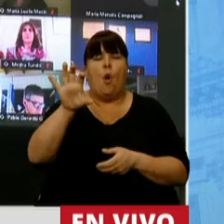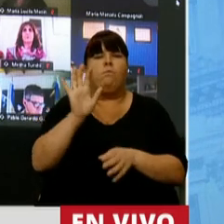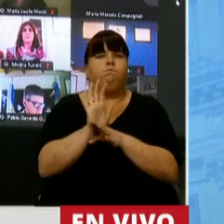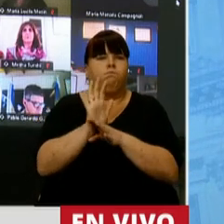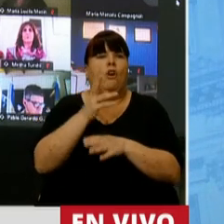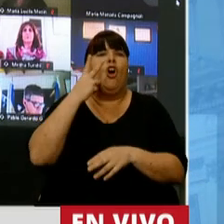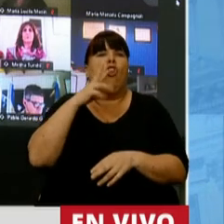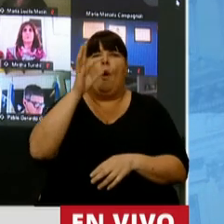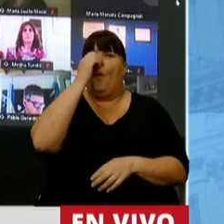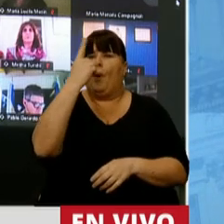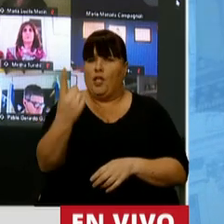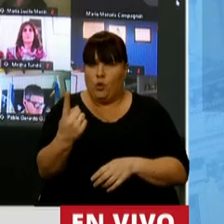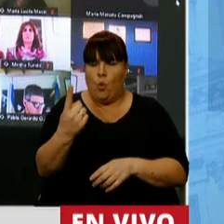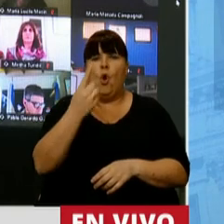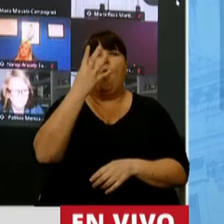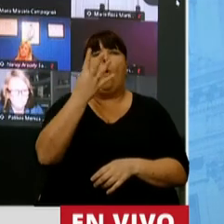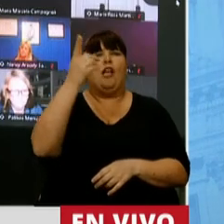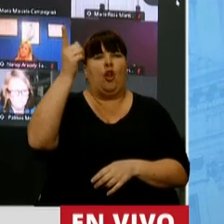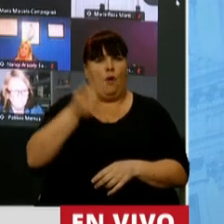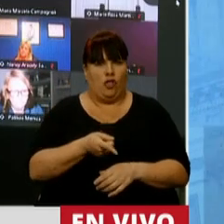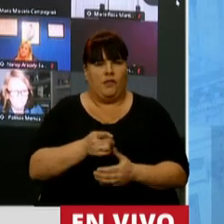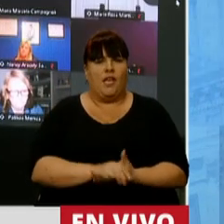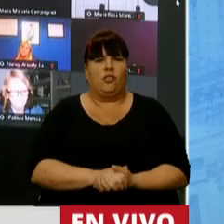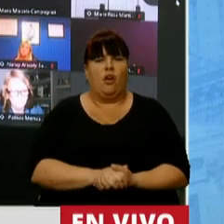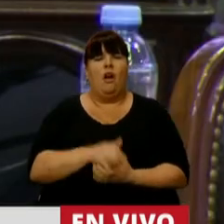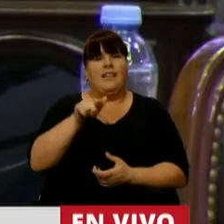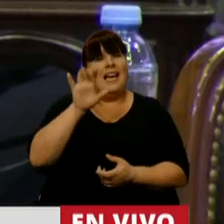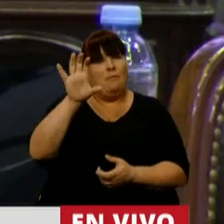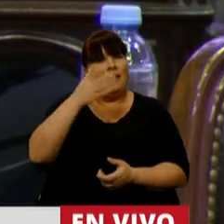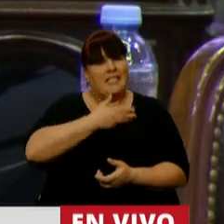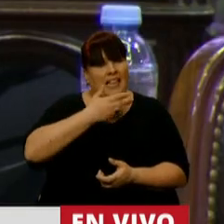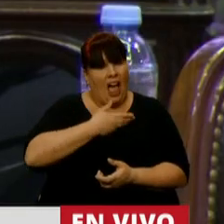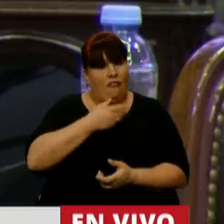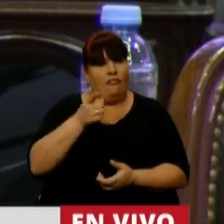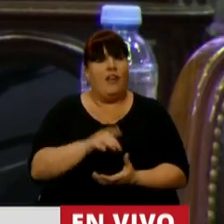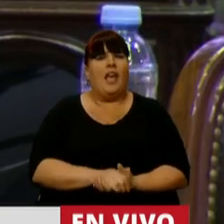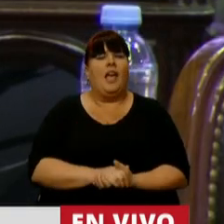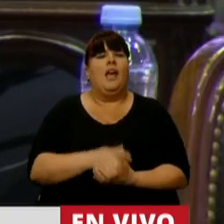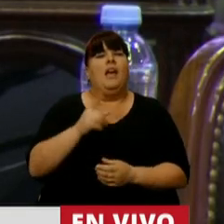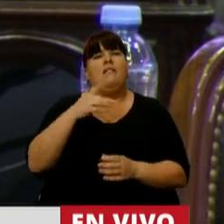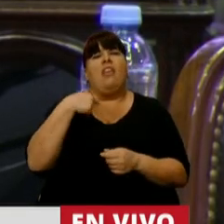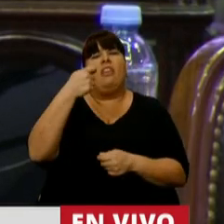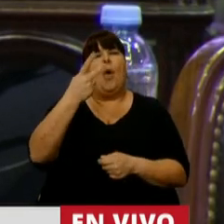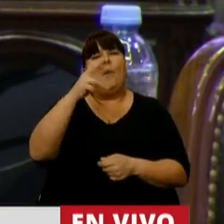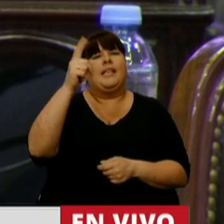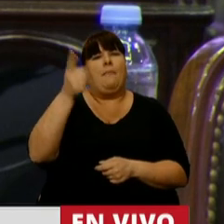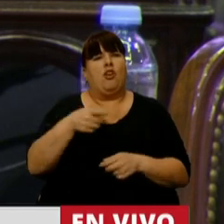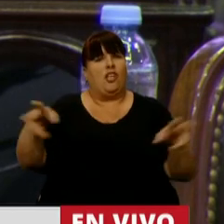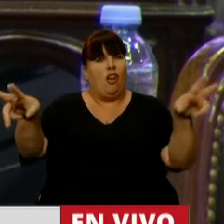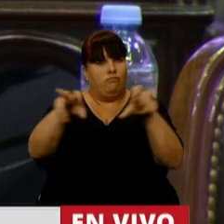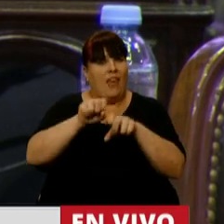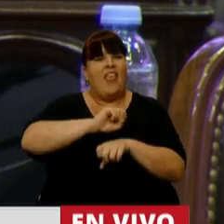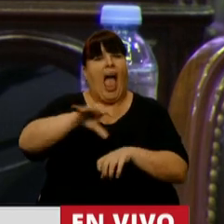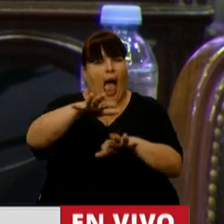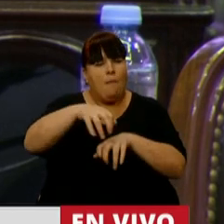significa para el 2021 un 4%. Cuando esta provincia, Santa Fe, aporta cerca del 20% del PBI